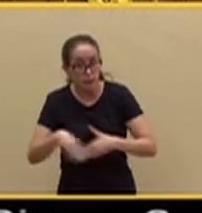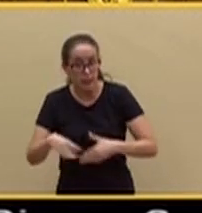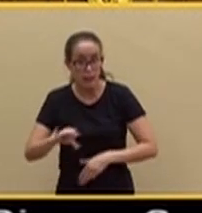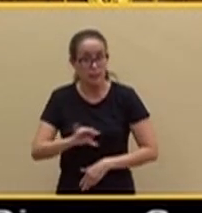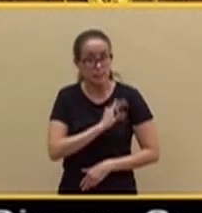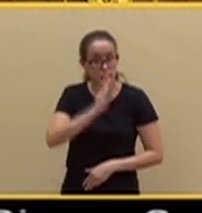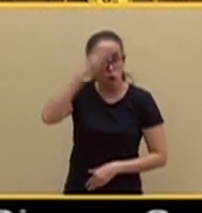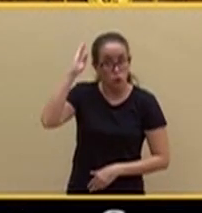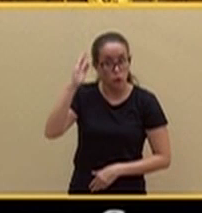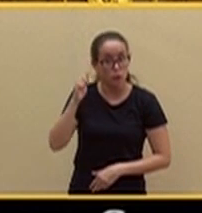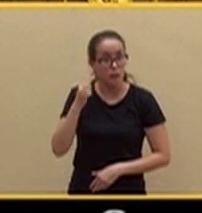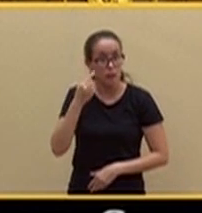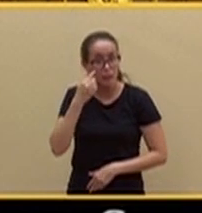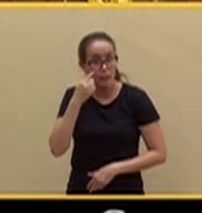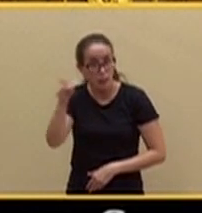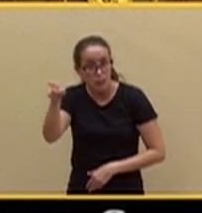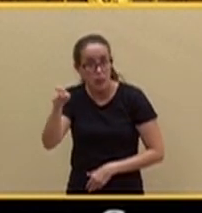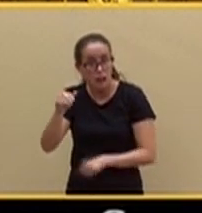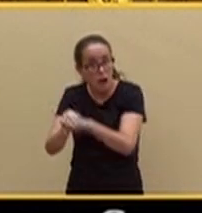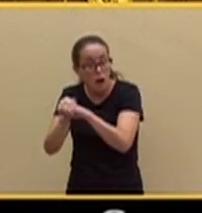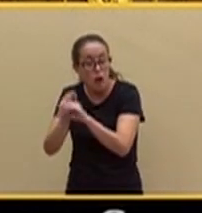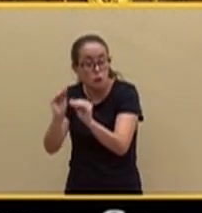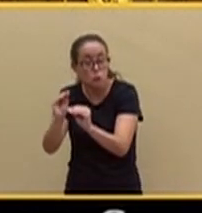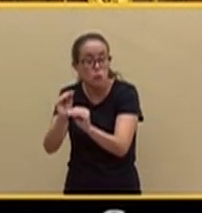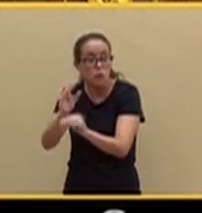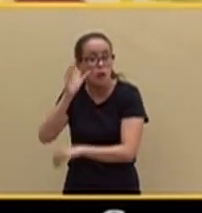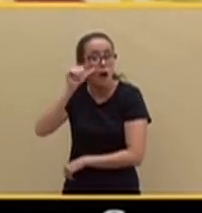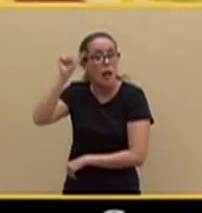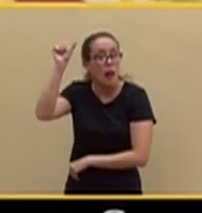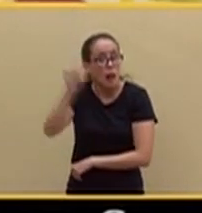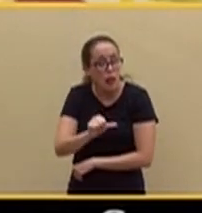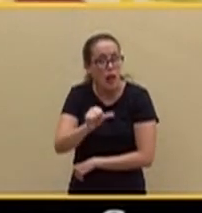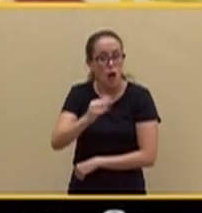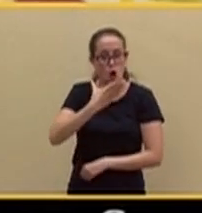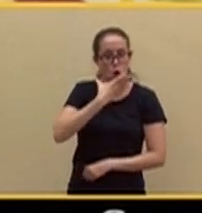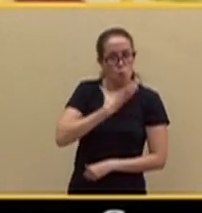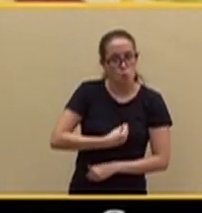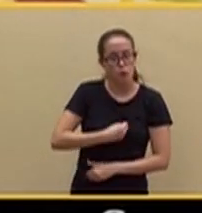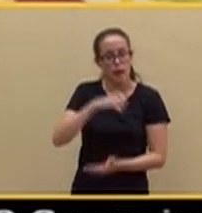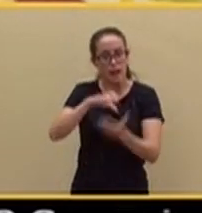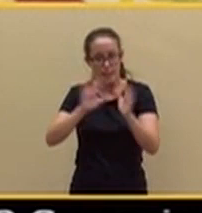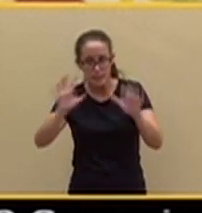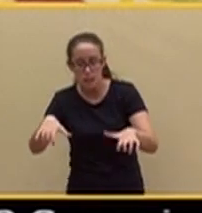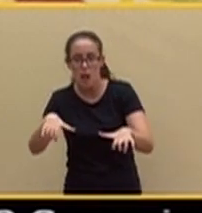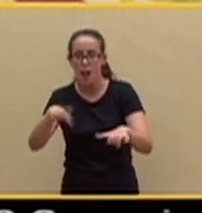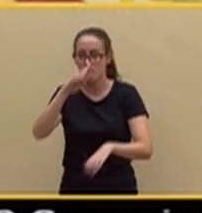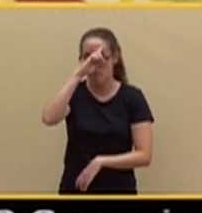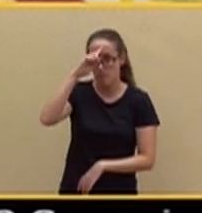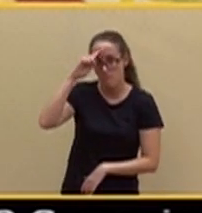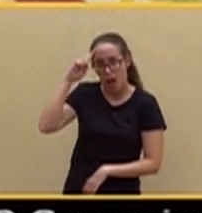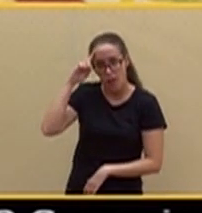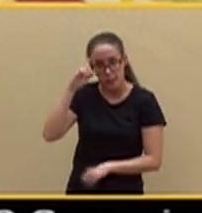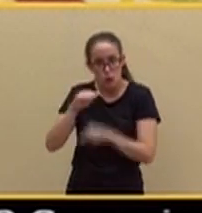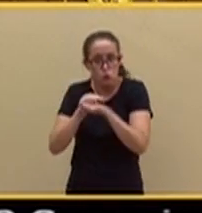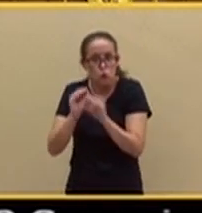escucha lo que ha dicho su socio. Su socio en Murcia, su socio en Castilla y León, su socio en Madrid, su socio en muchas ciudades y